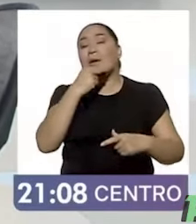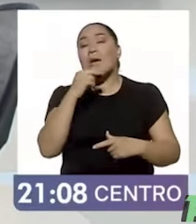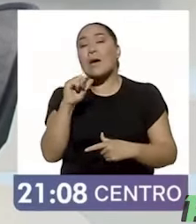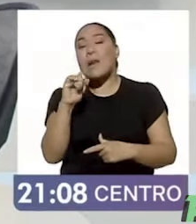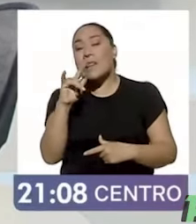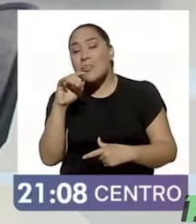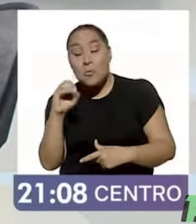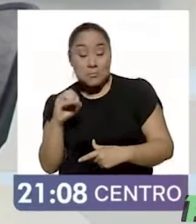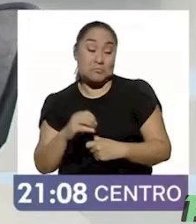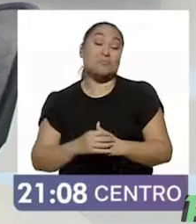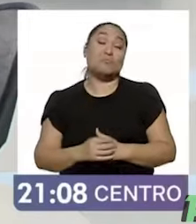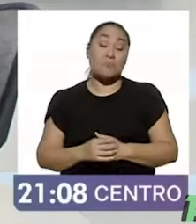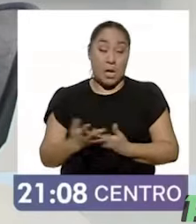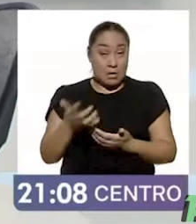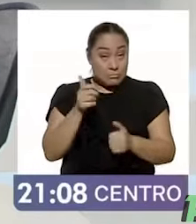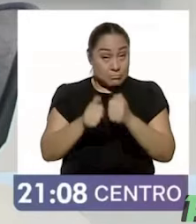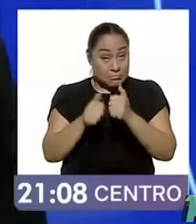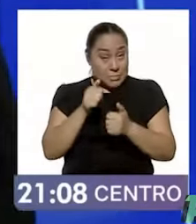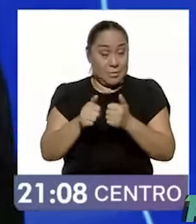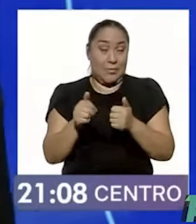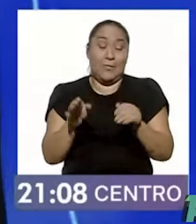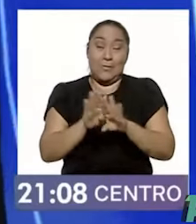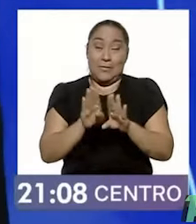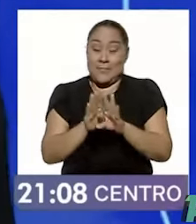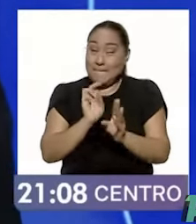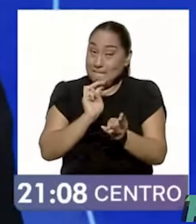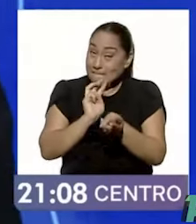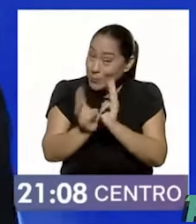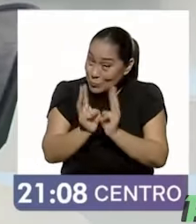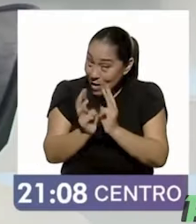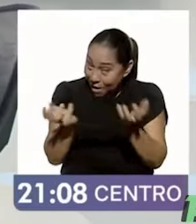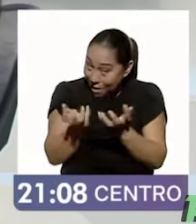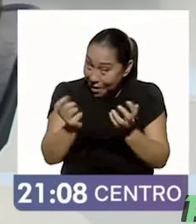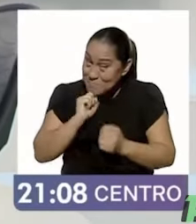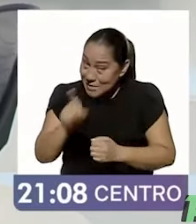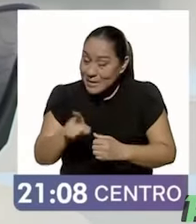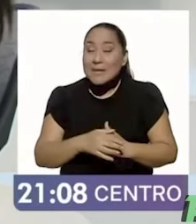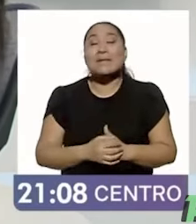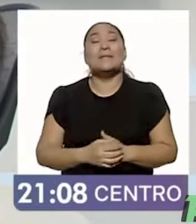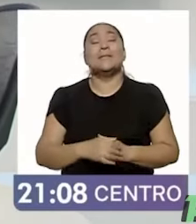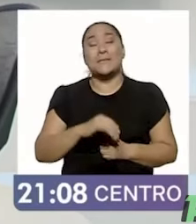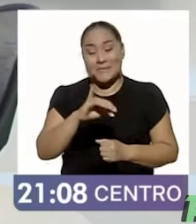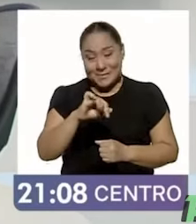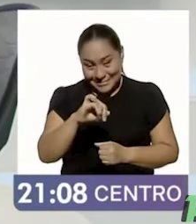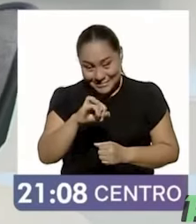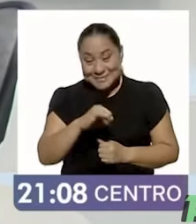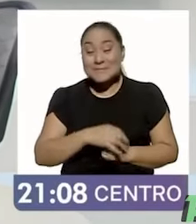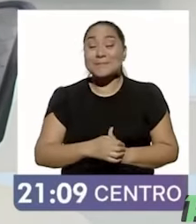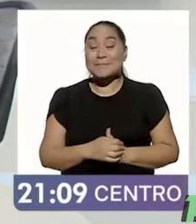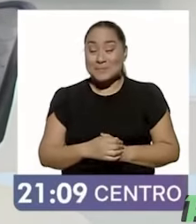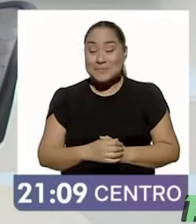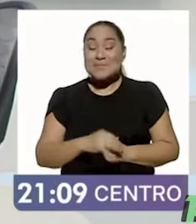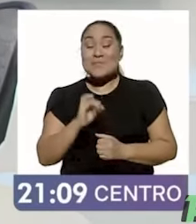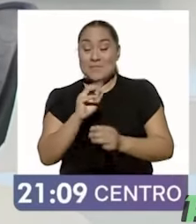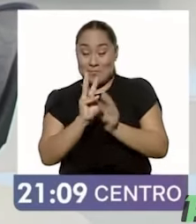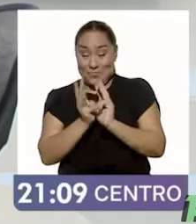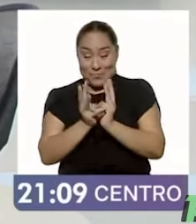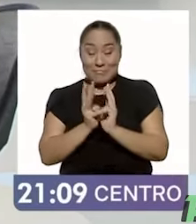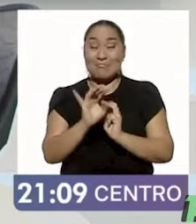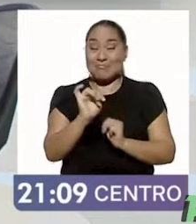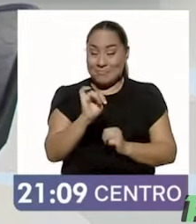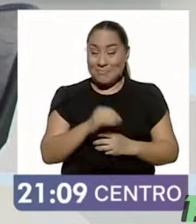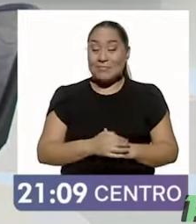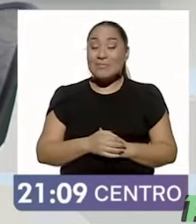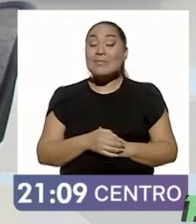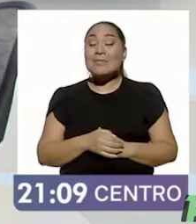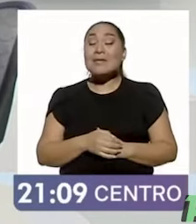organizar? ¿Por WhatsApp? Por WhatsApp. Checa tu WhatsApp. Ah, pero... Yo estoy invitado. Es que sabemos cositas de ti.